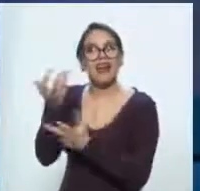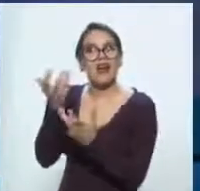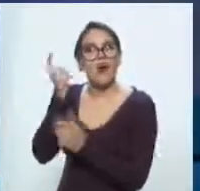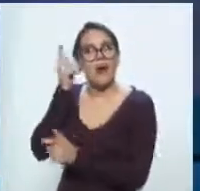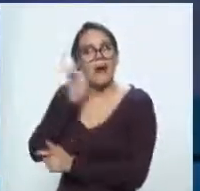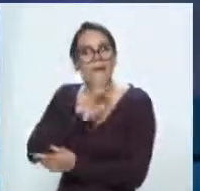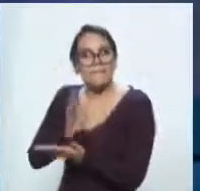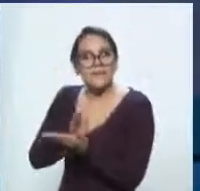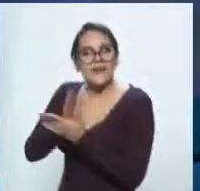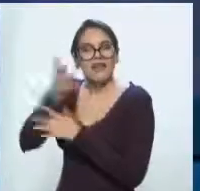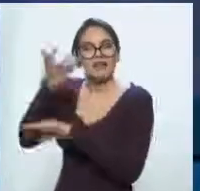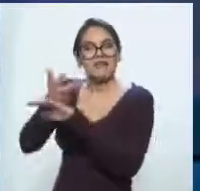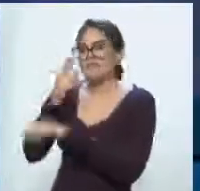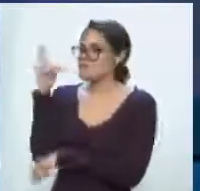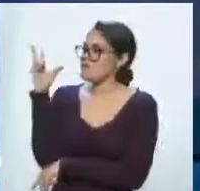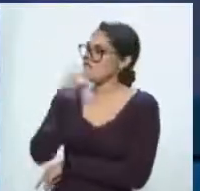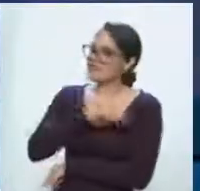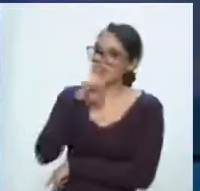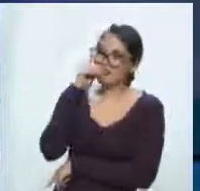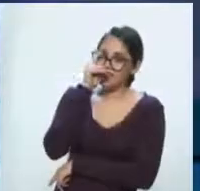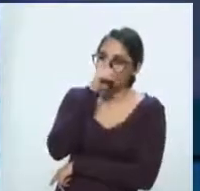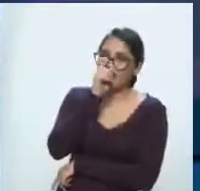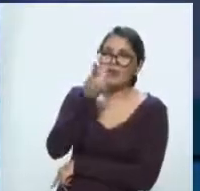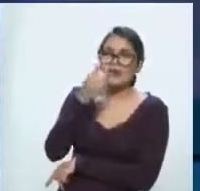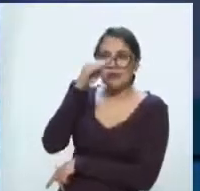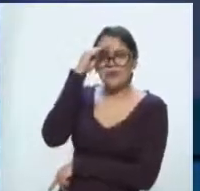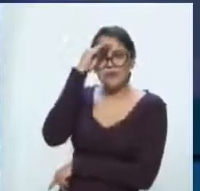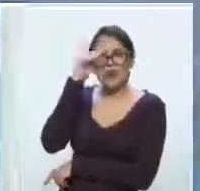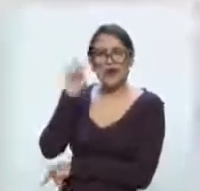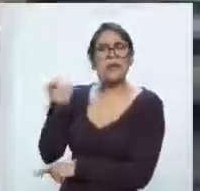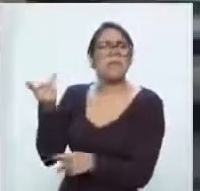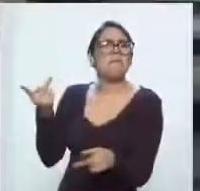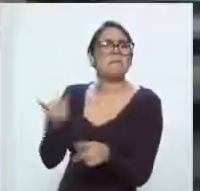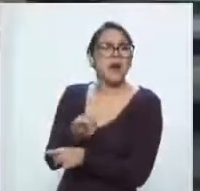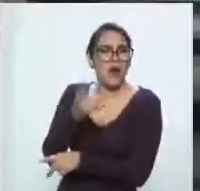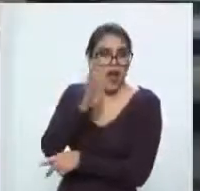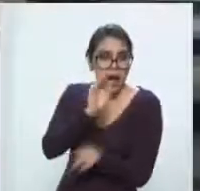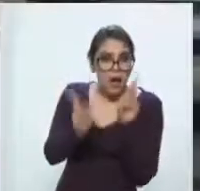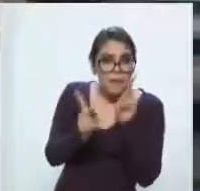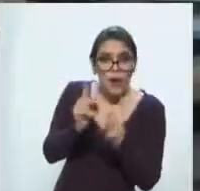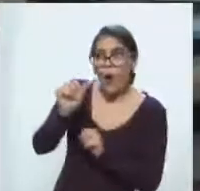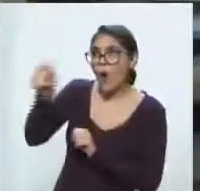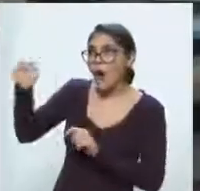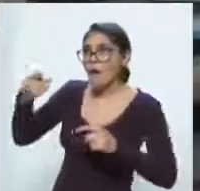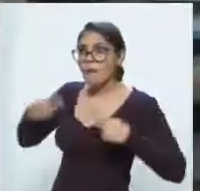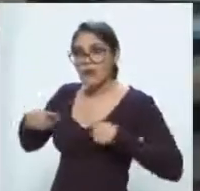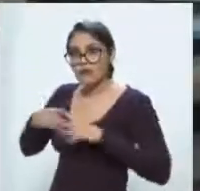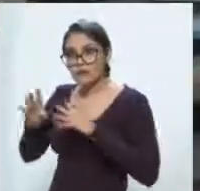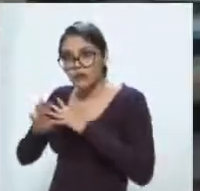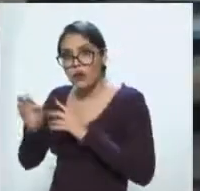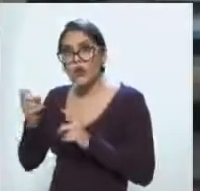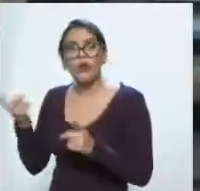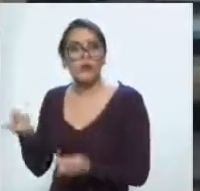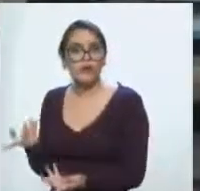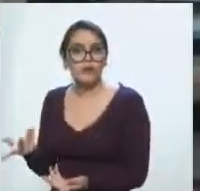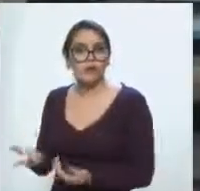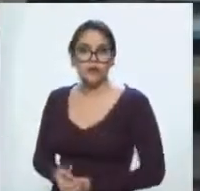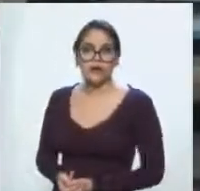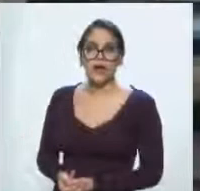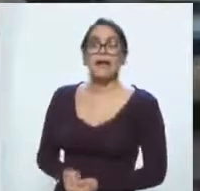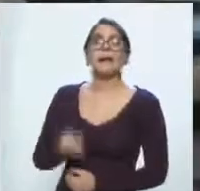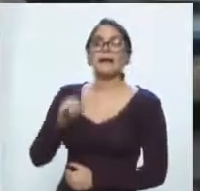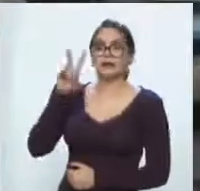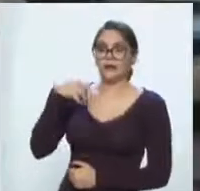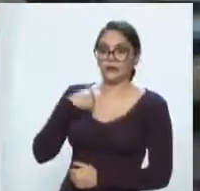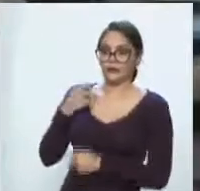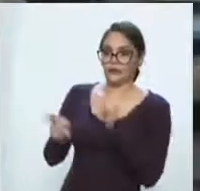sobre todo en el contexto del COVID-19. Mira, justamente conversamos con personas en el estado de Guerrero, con Abel Barrera,